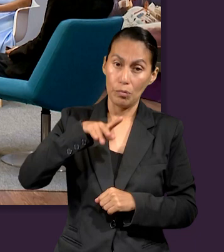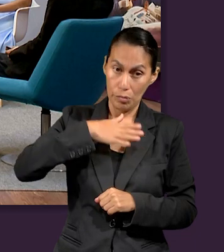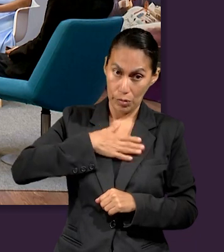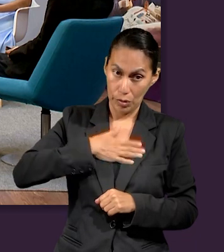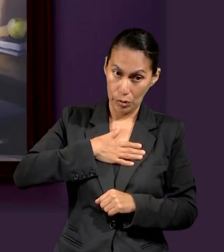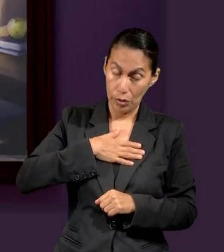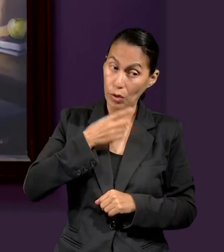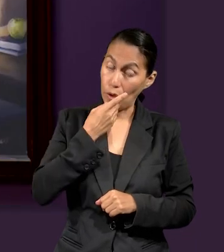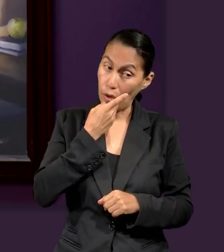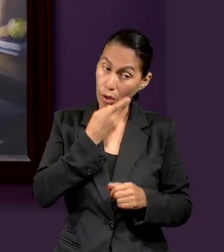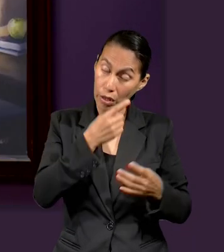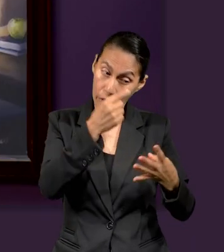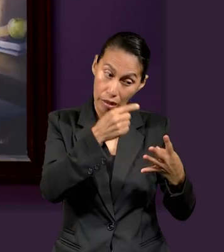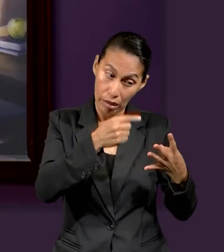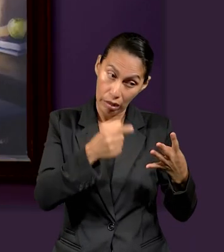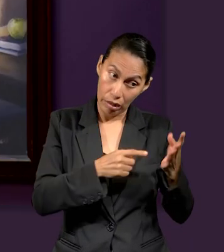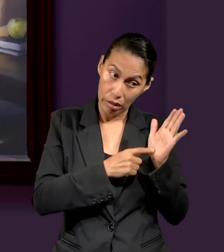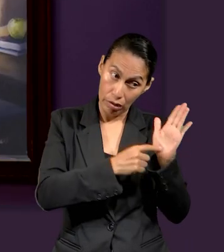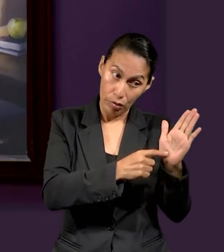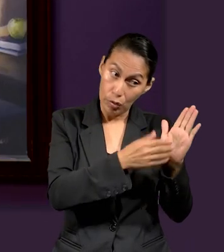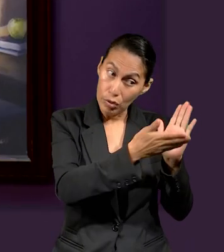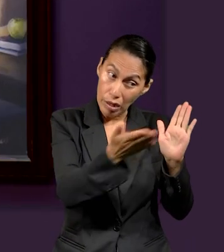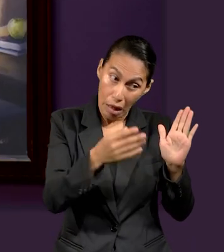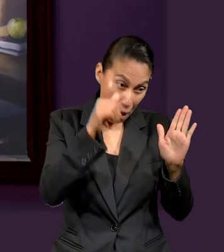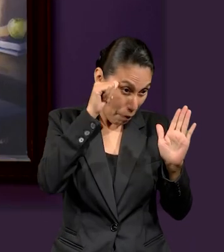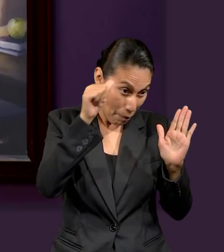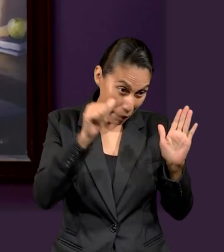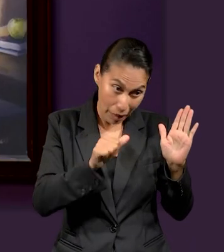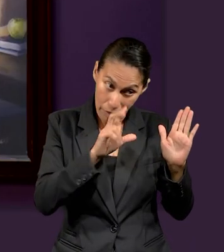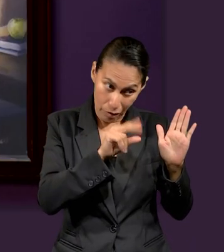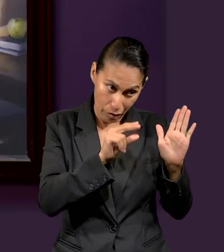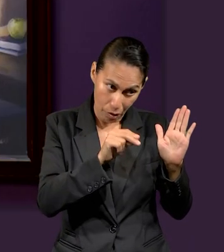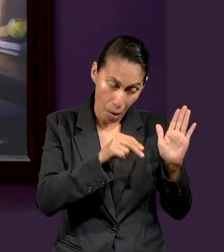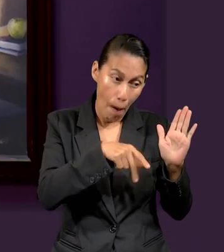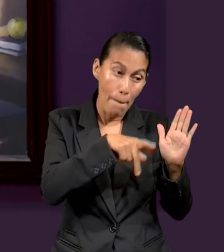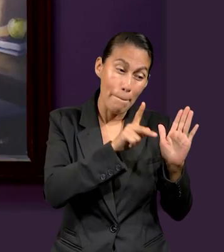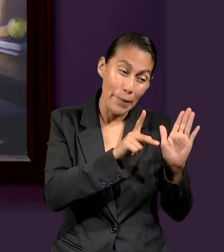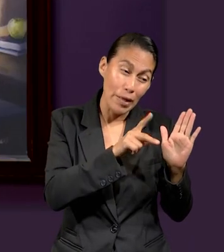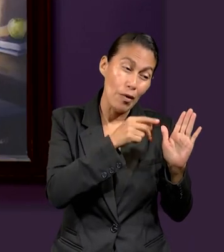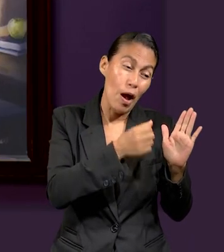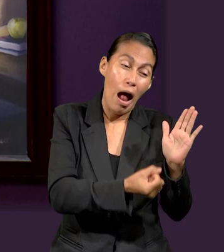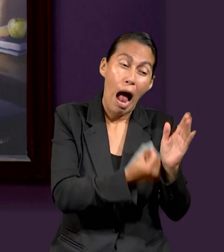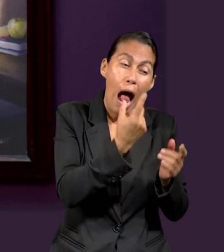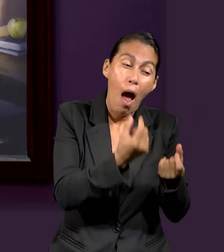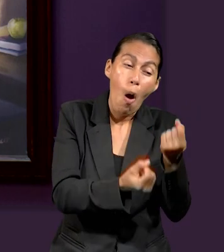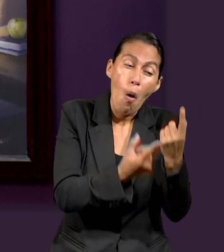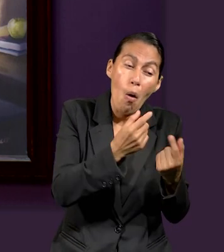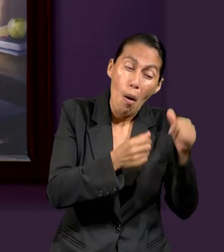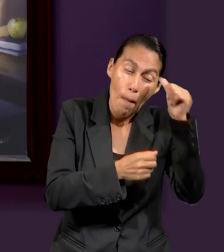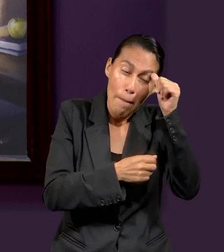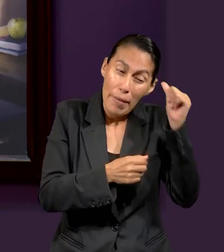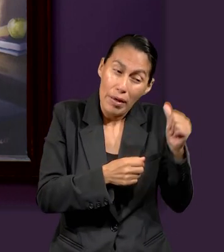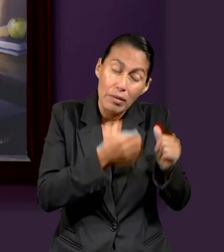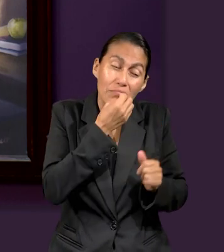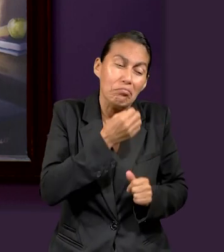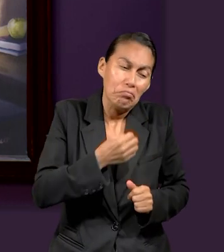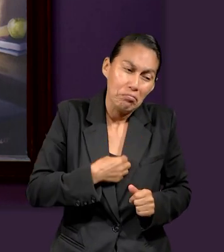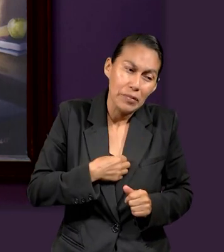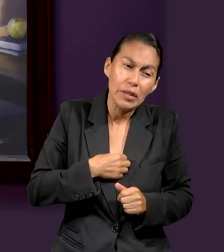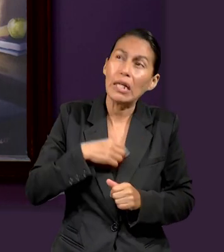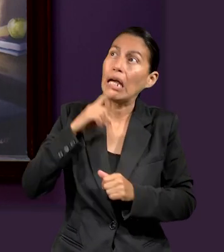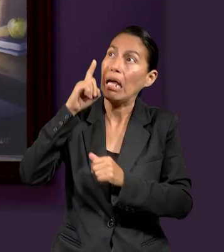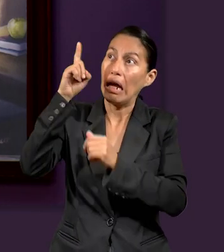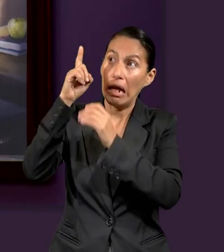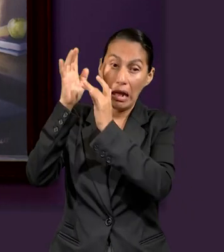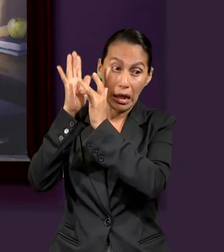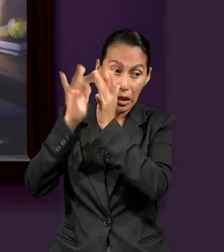hijitos míos, estas cosas os escribo para que no pequéis, pero si alguno hubiera pecado, dice, abogado, tenemos para con